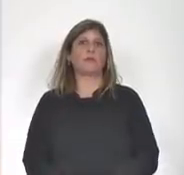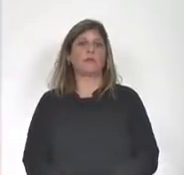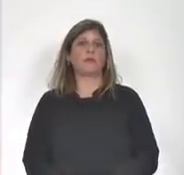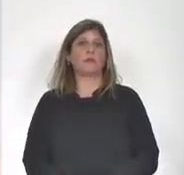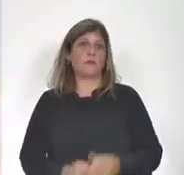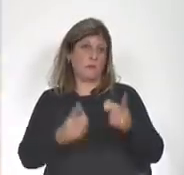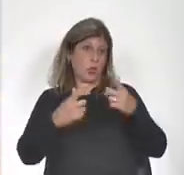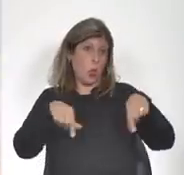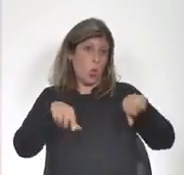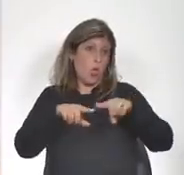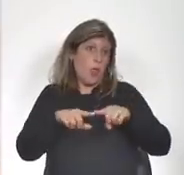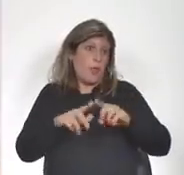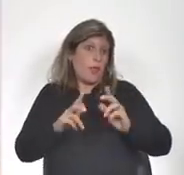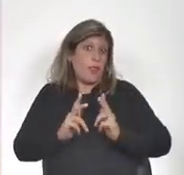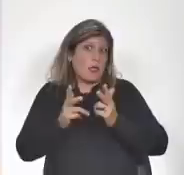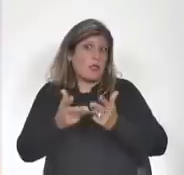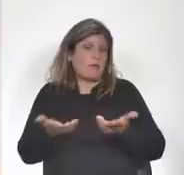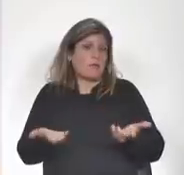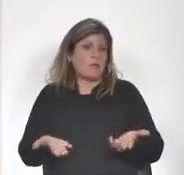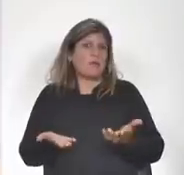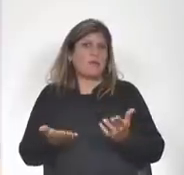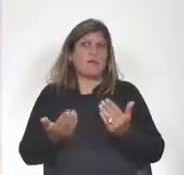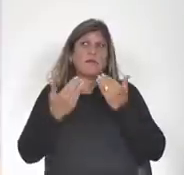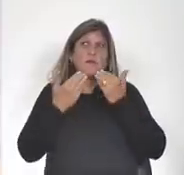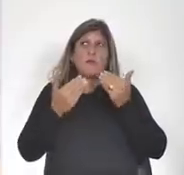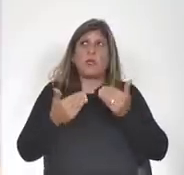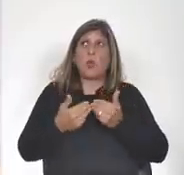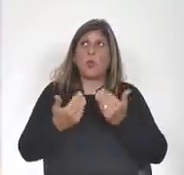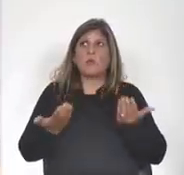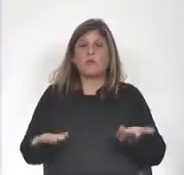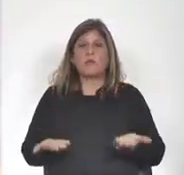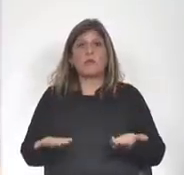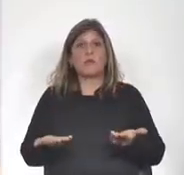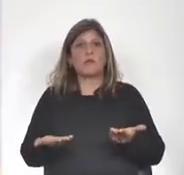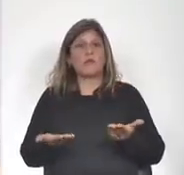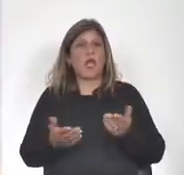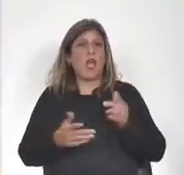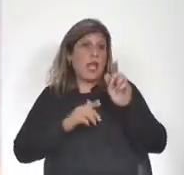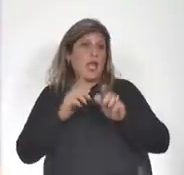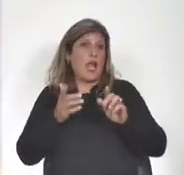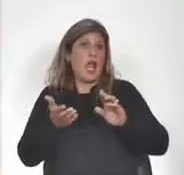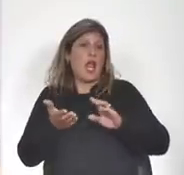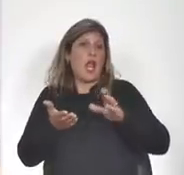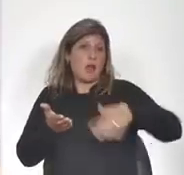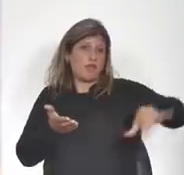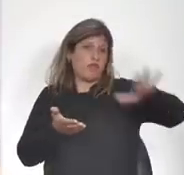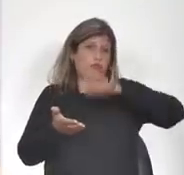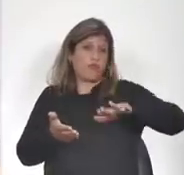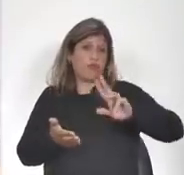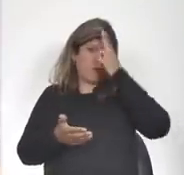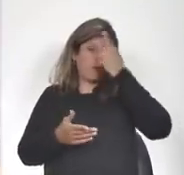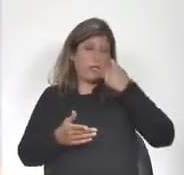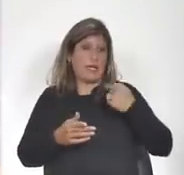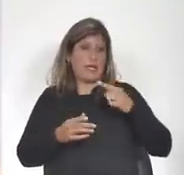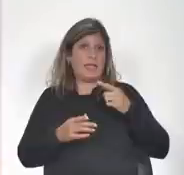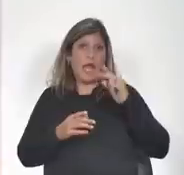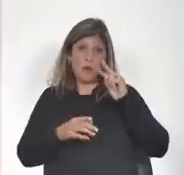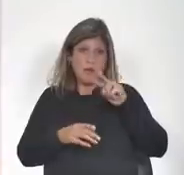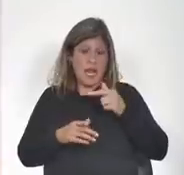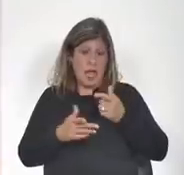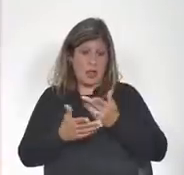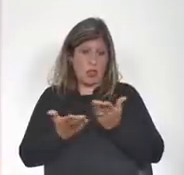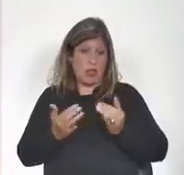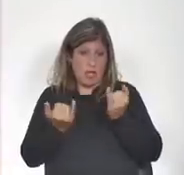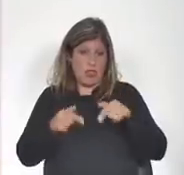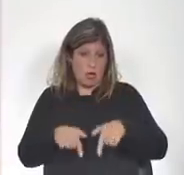ustedes dirán y se preguntarán los ciudadanos y las ciudadanas que están siguiendo esta sesión por qué